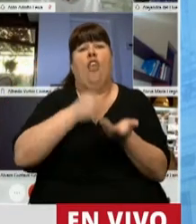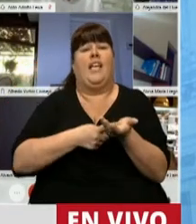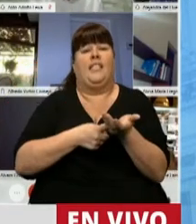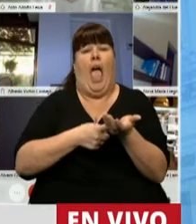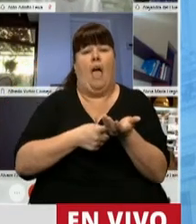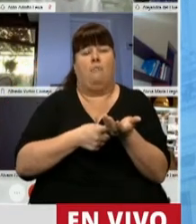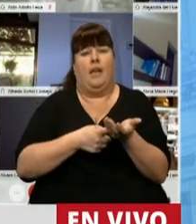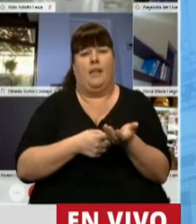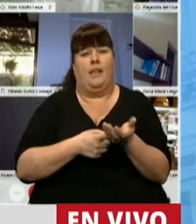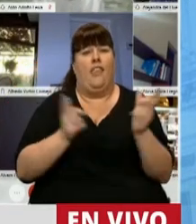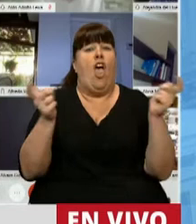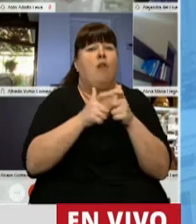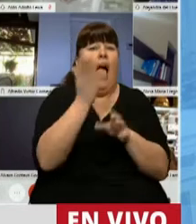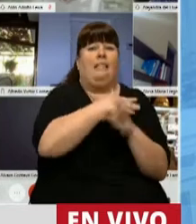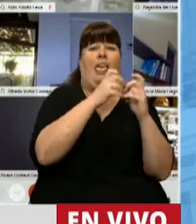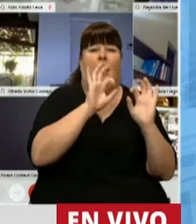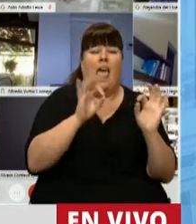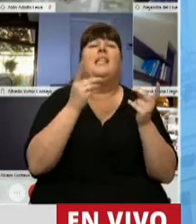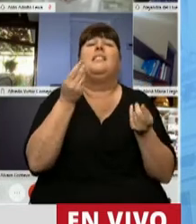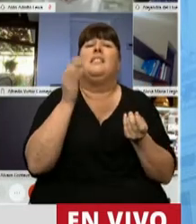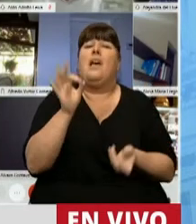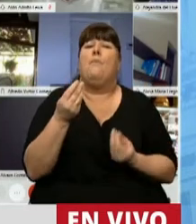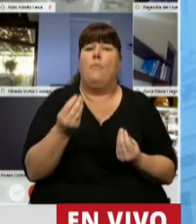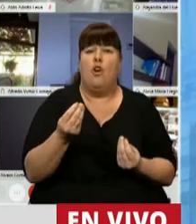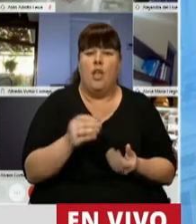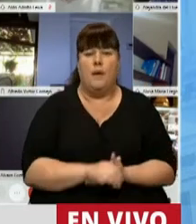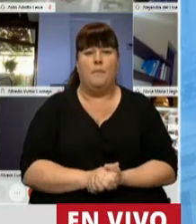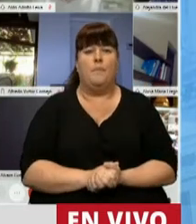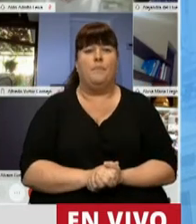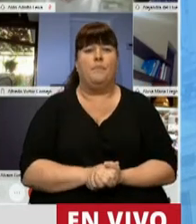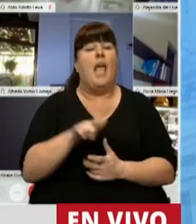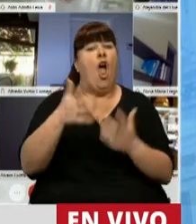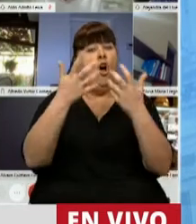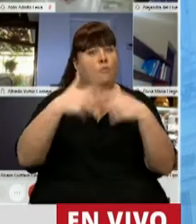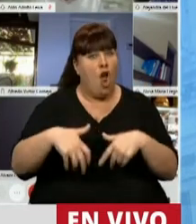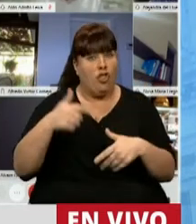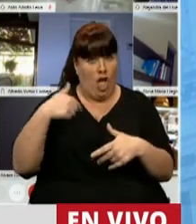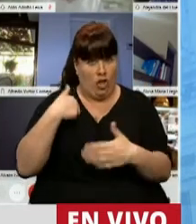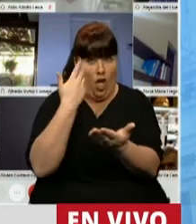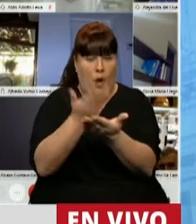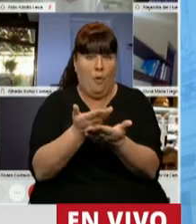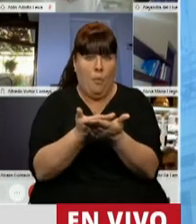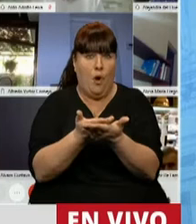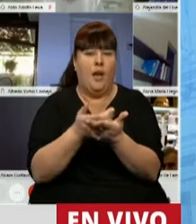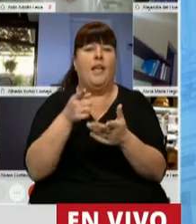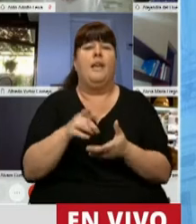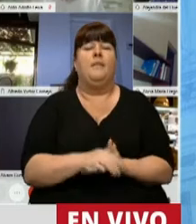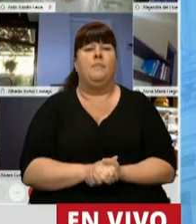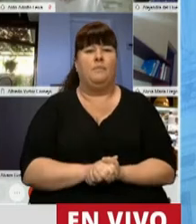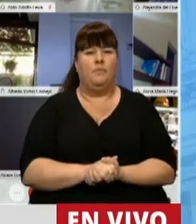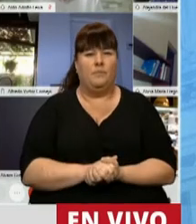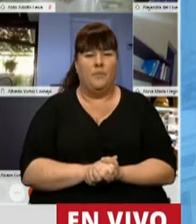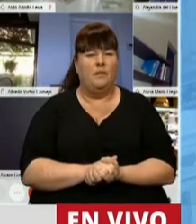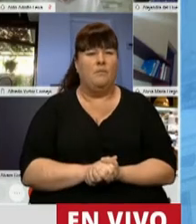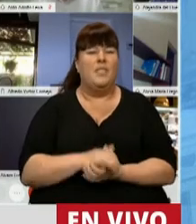de comisión. ¿Sabe por qué, señor presidente? Porque, ver, el proyecto que estamos presentando, que estoy presentando,